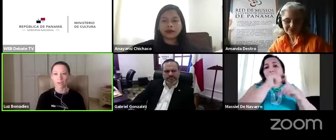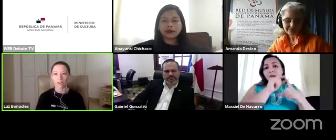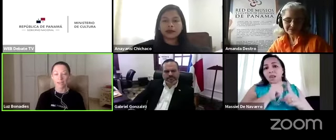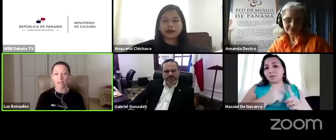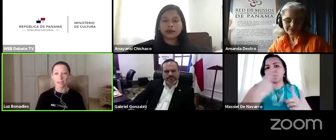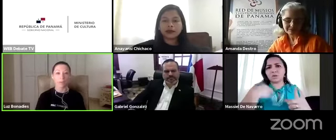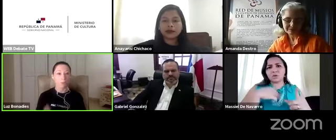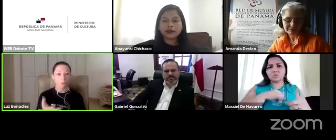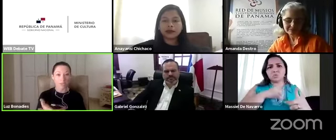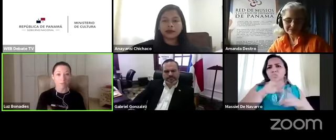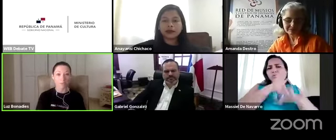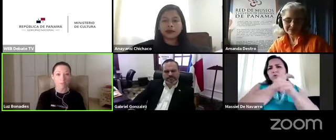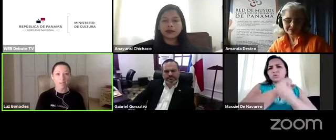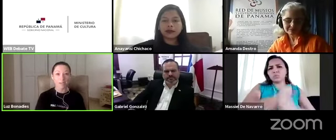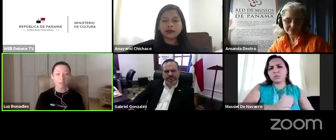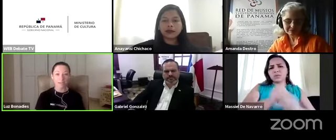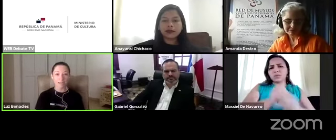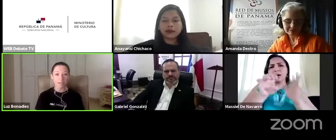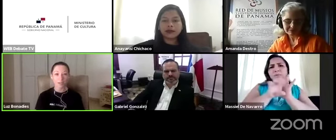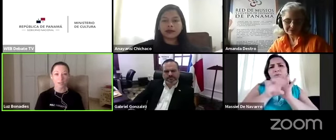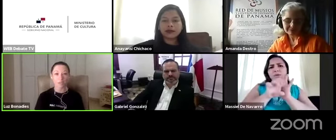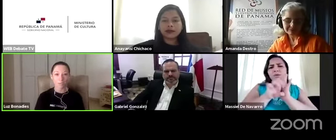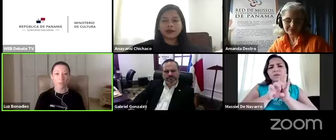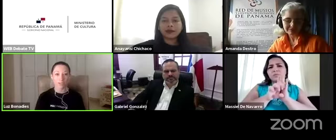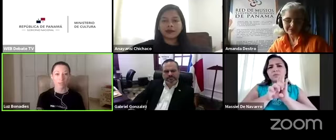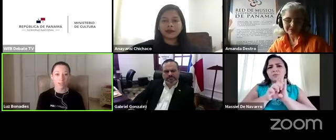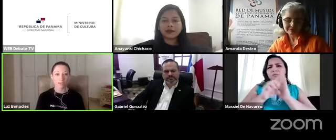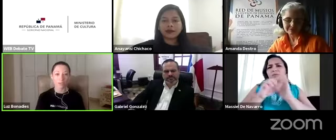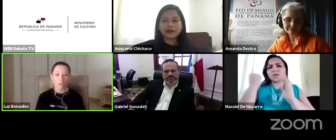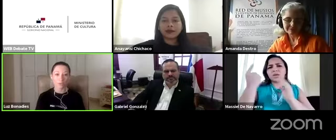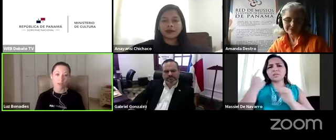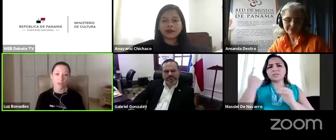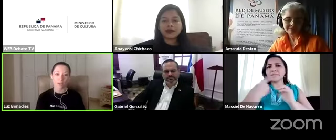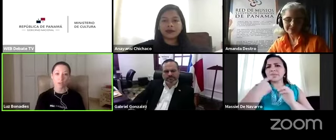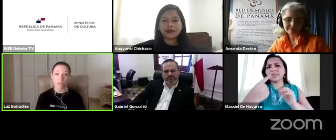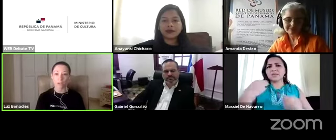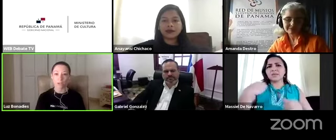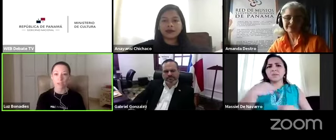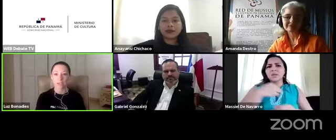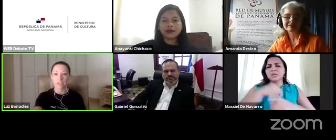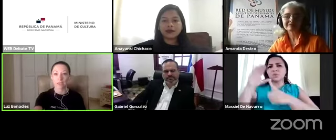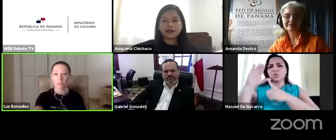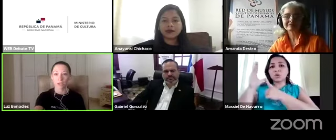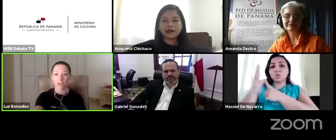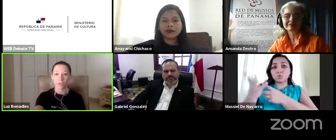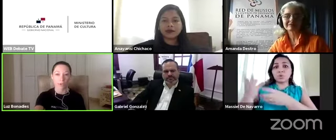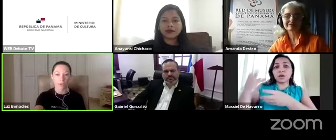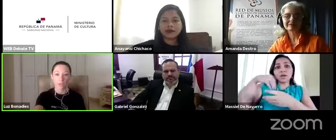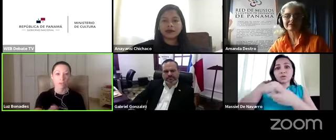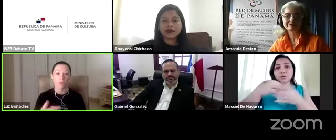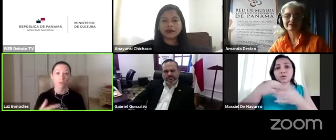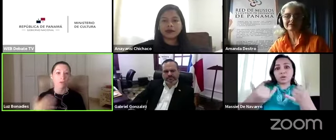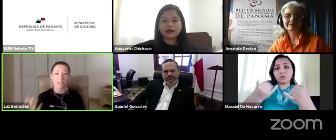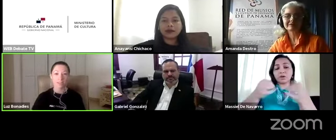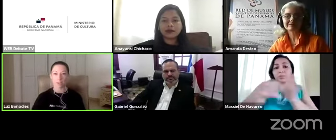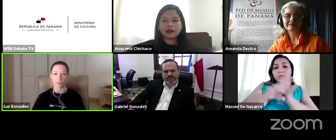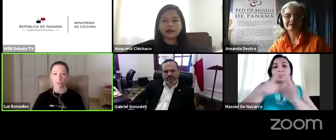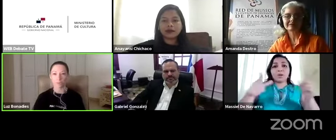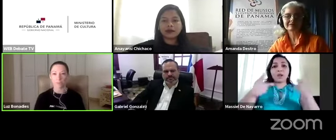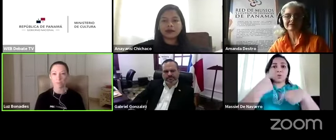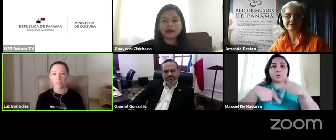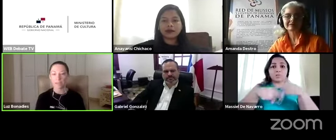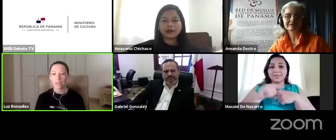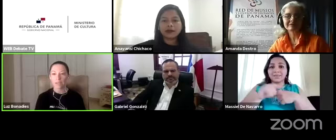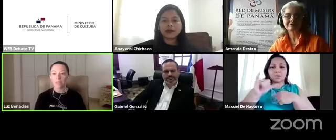acostumbrados a hablar, como por ejemplo el maravilloso ejemplo que pone el Ministerio de Cultura incluyendo el lenguaje de señas, por ejemplo, creo que eso es un avance